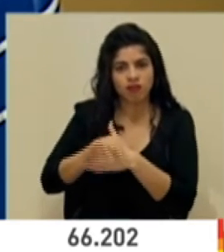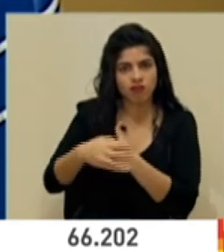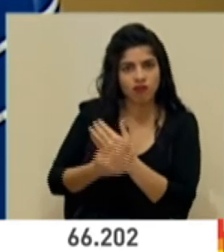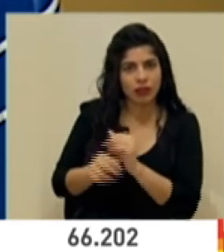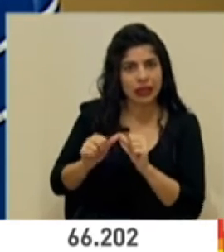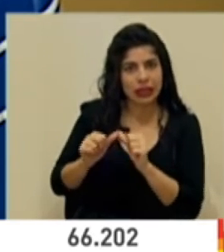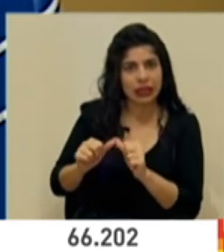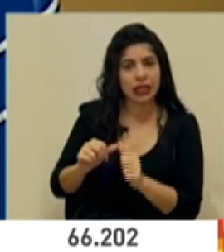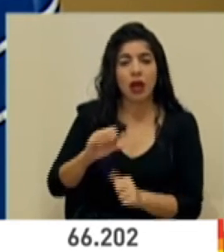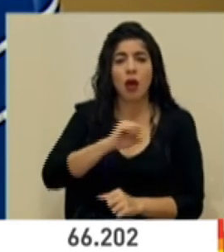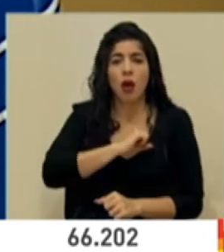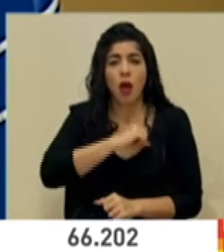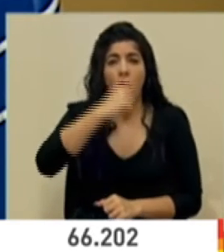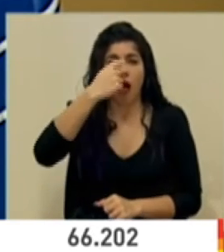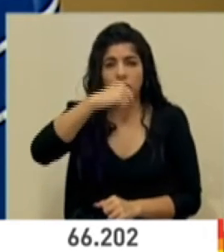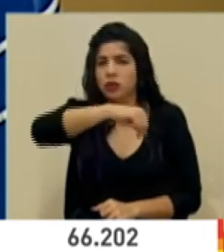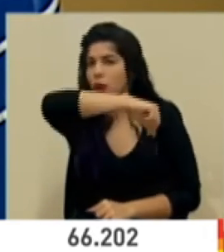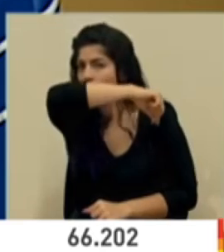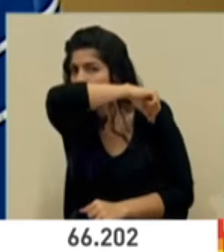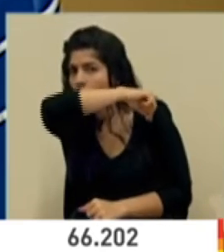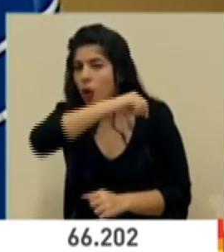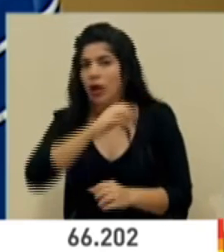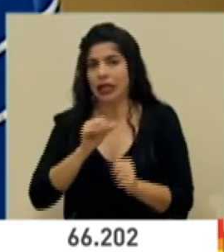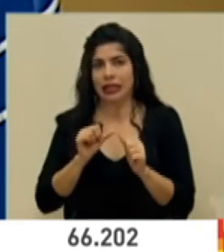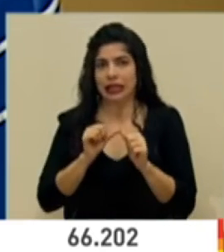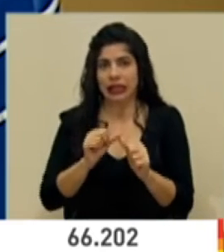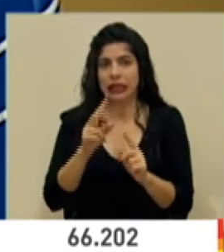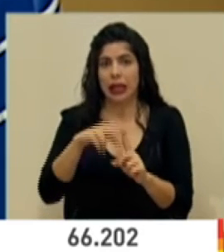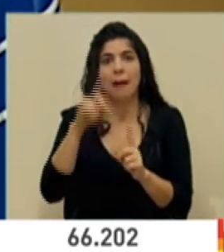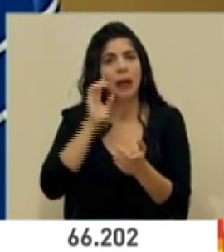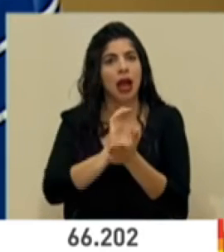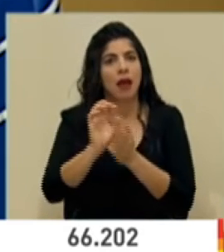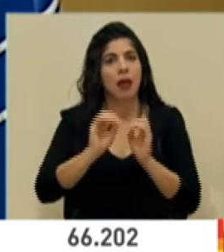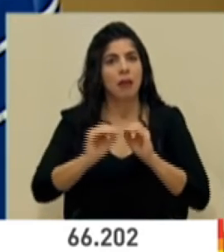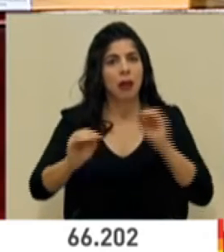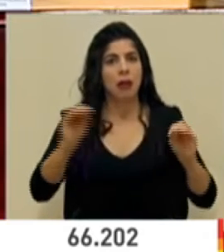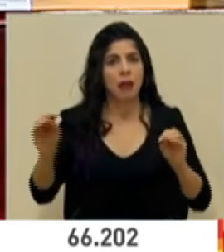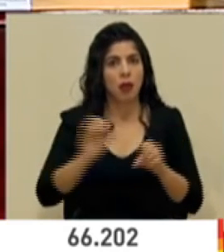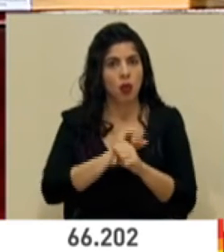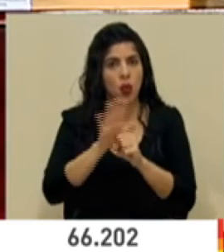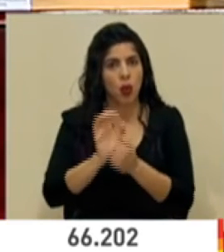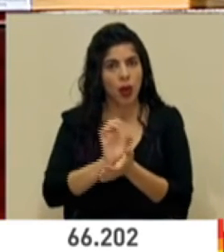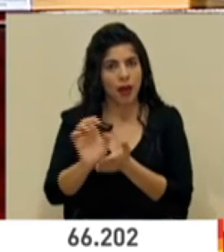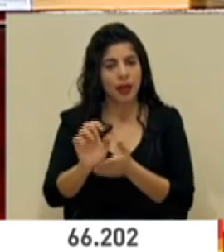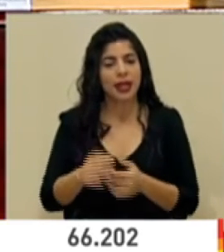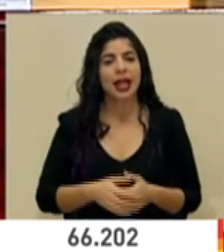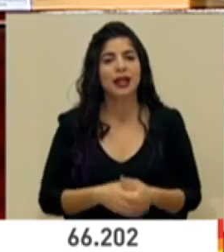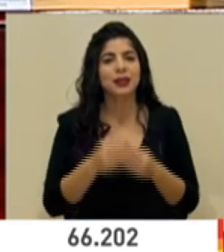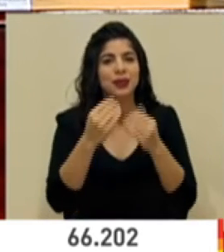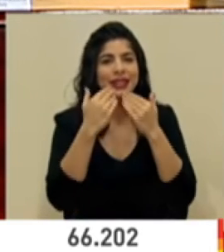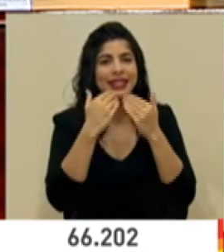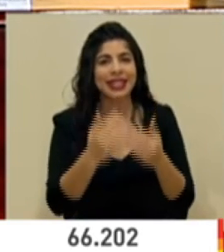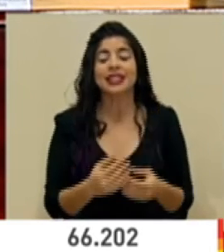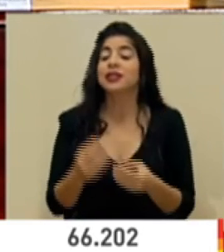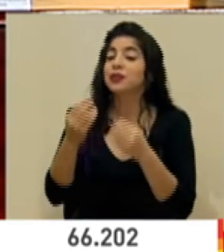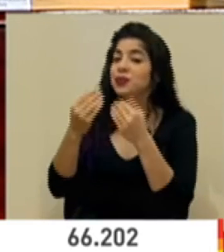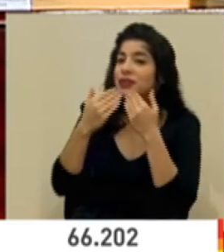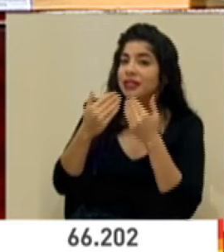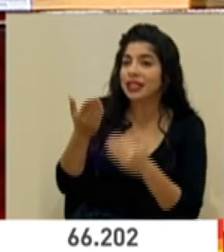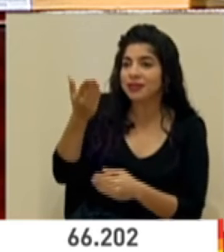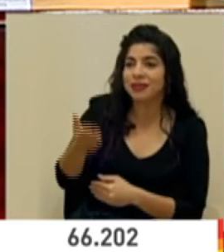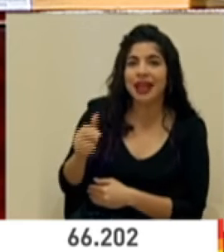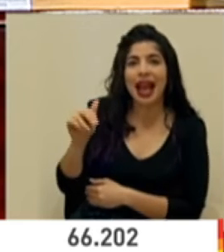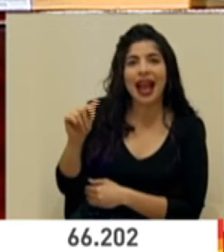protocolo de tos y estornudo para evitar la propagación del COVID. Muchísimas gracias. Muchísimas gracias a don Alexander